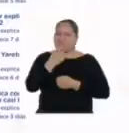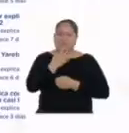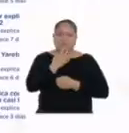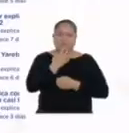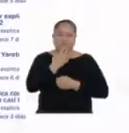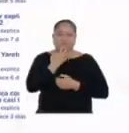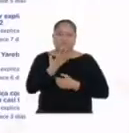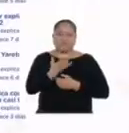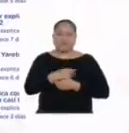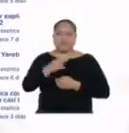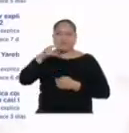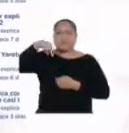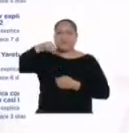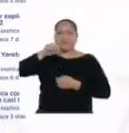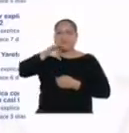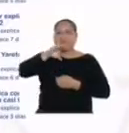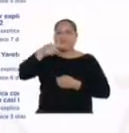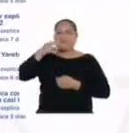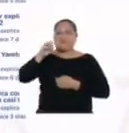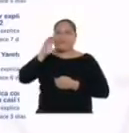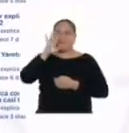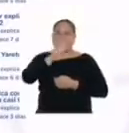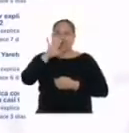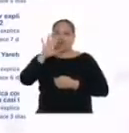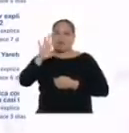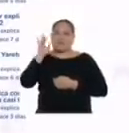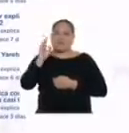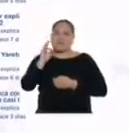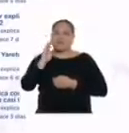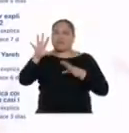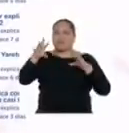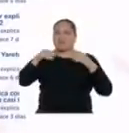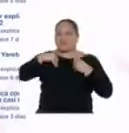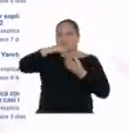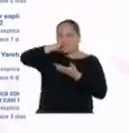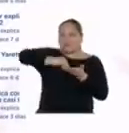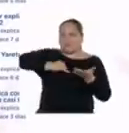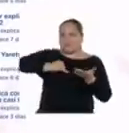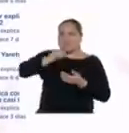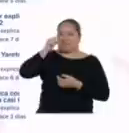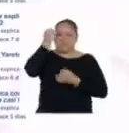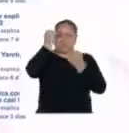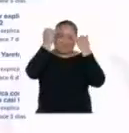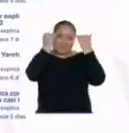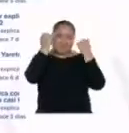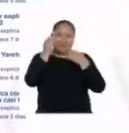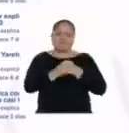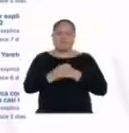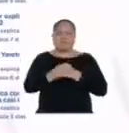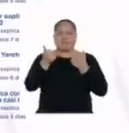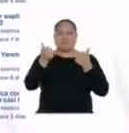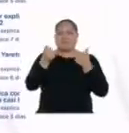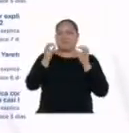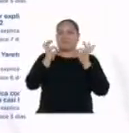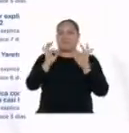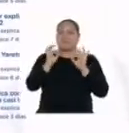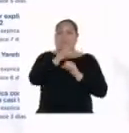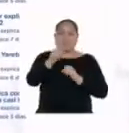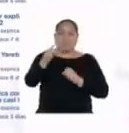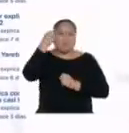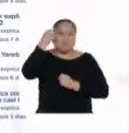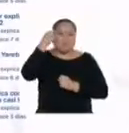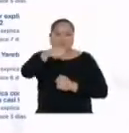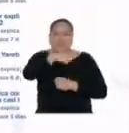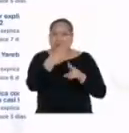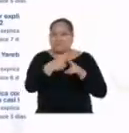Así que, Nacho557, tomaré tu comentario como una crítica constructiva. Si a ustedes se les ocurre